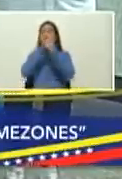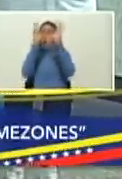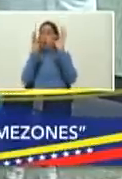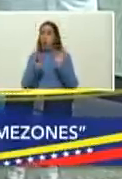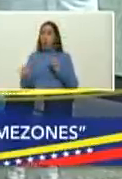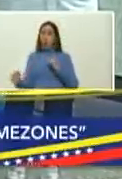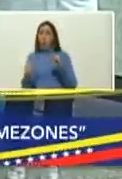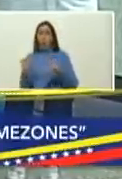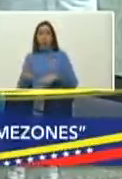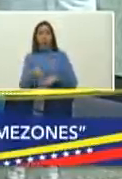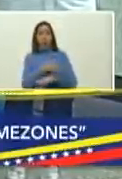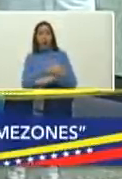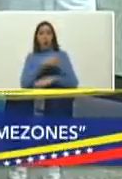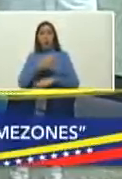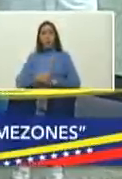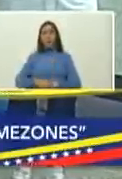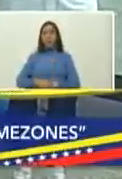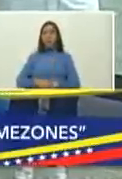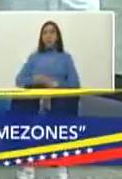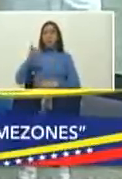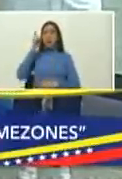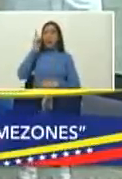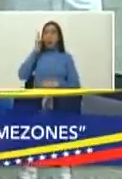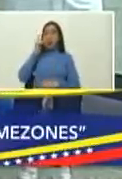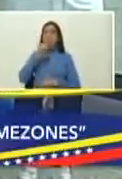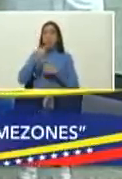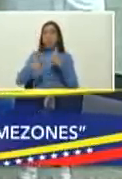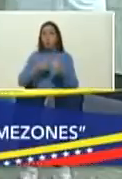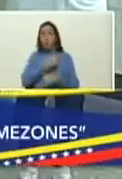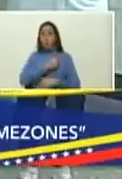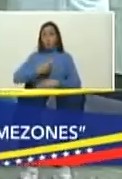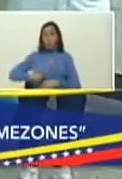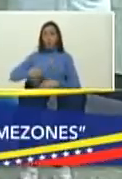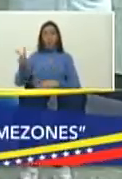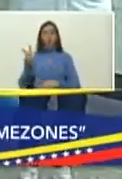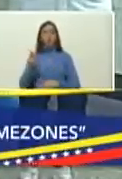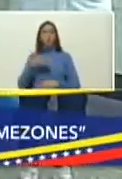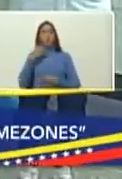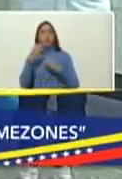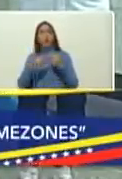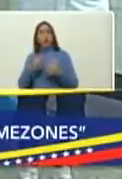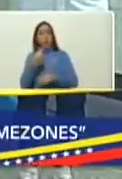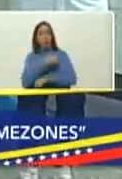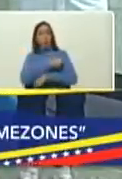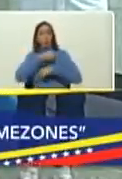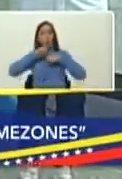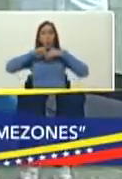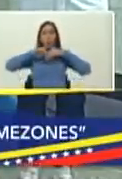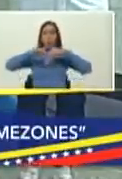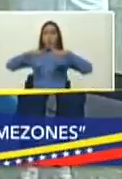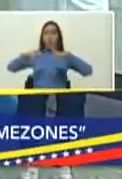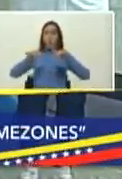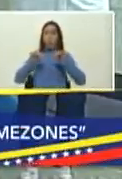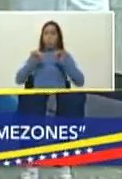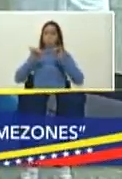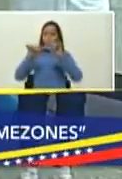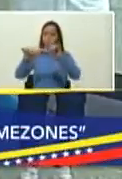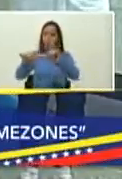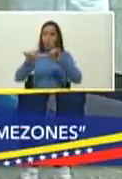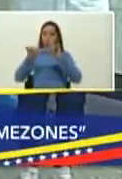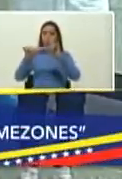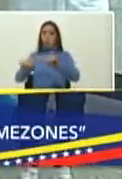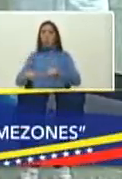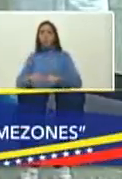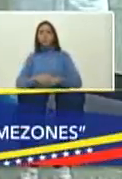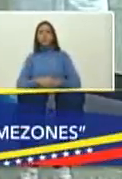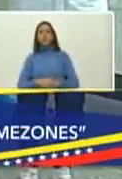discutido con nuestra vicepresidenta Delcy Rodríguez que también ha sido la vacunación no solamente fija estática en un